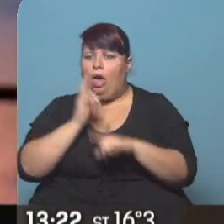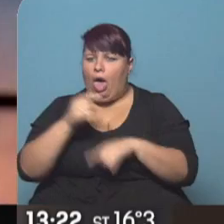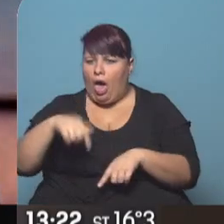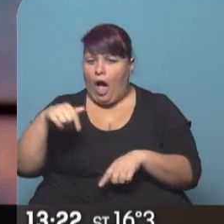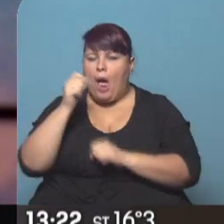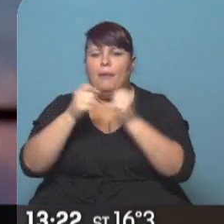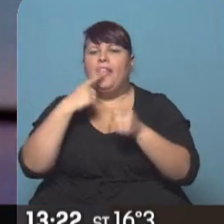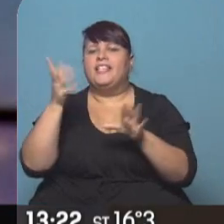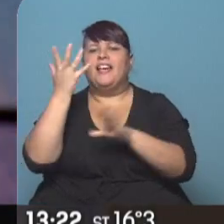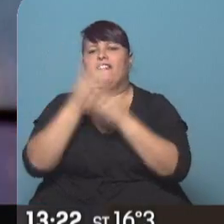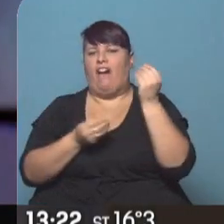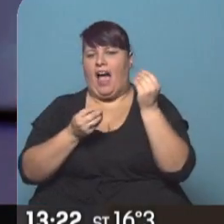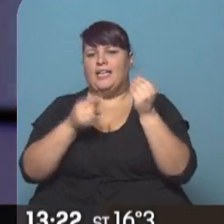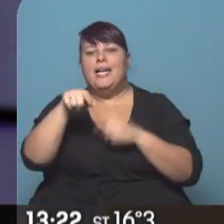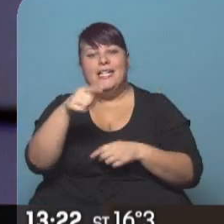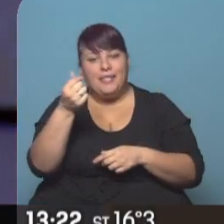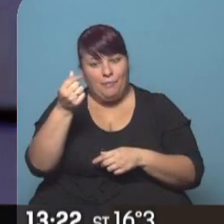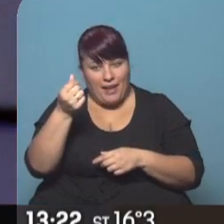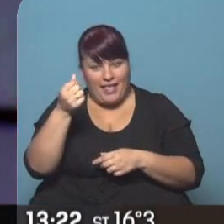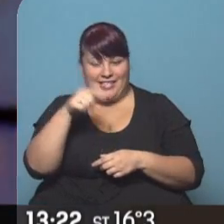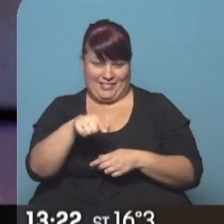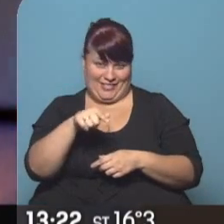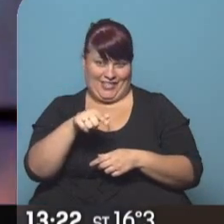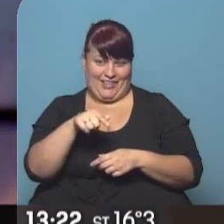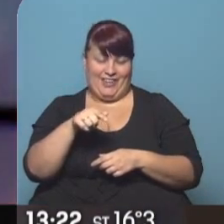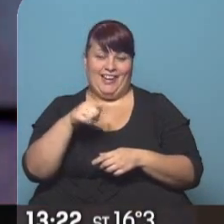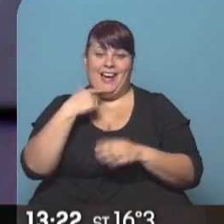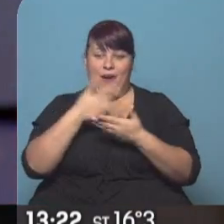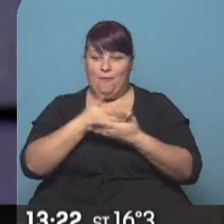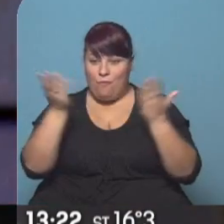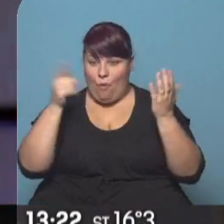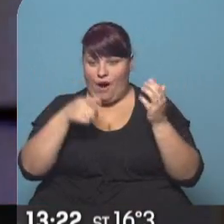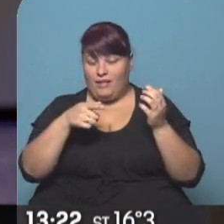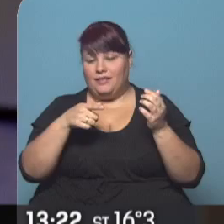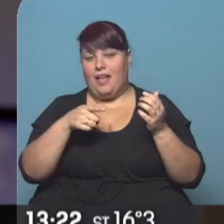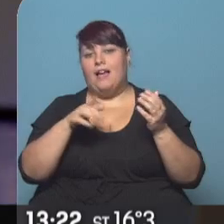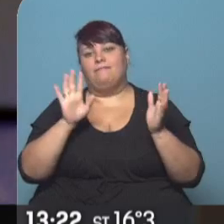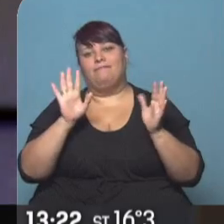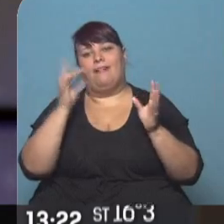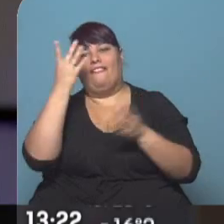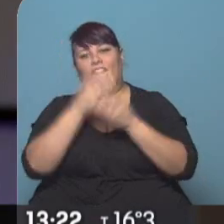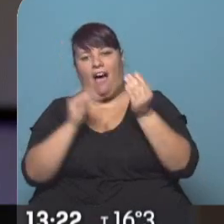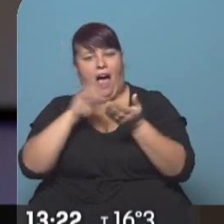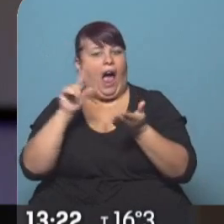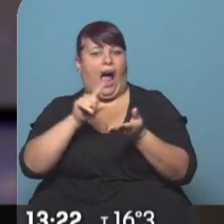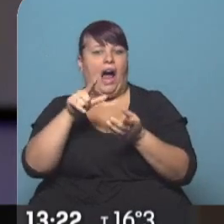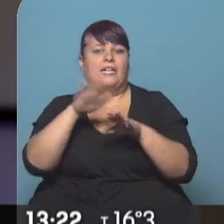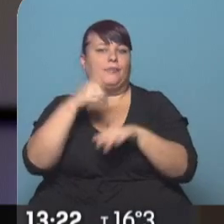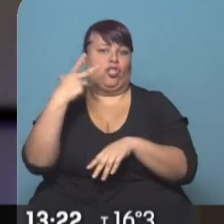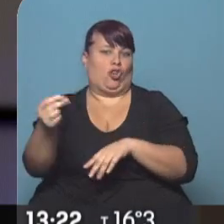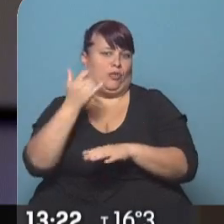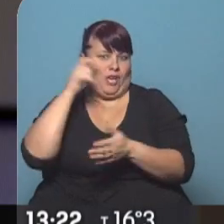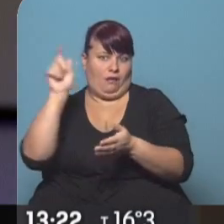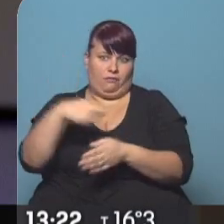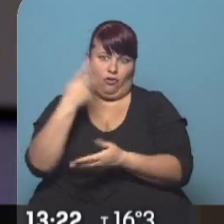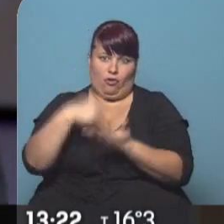Ahora la empresa dice que se equivocó, que ese precio que publicó estaba errado y ahora no le quiere mandar zapatillas pero ya se